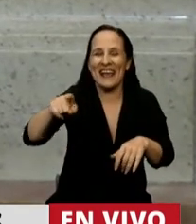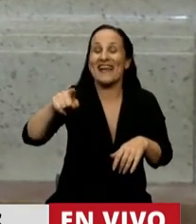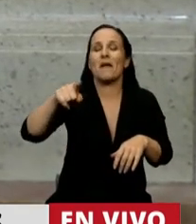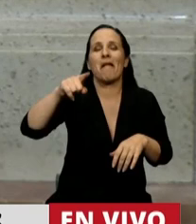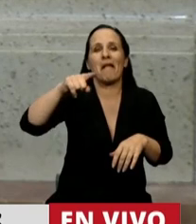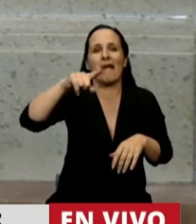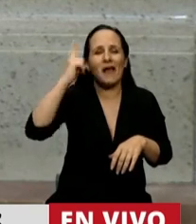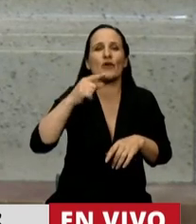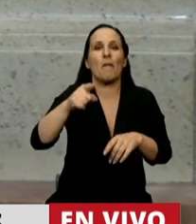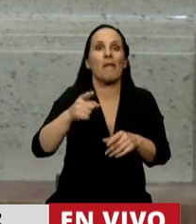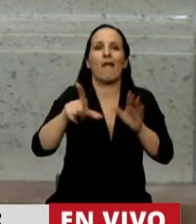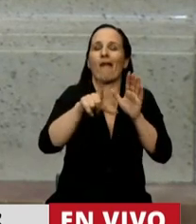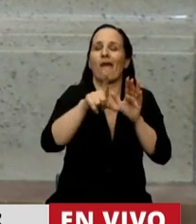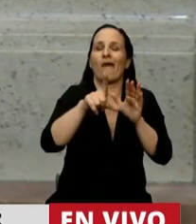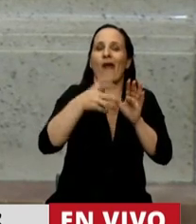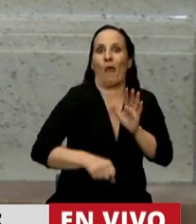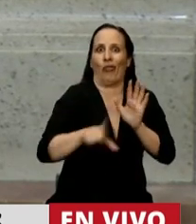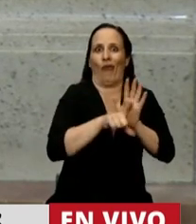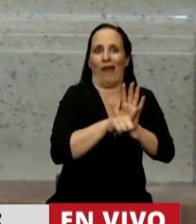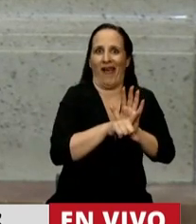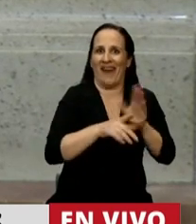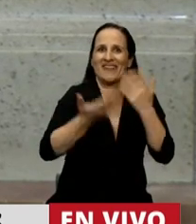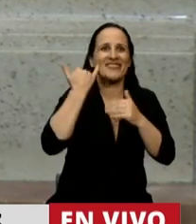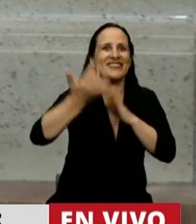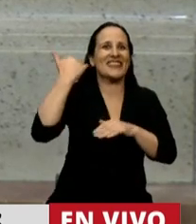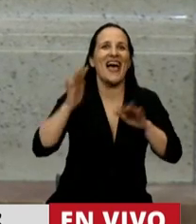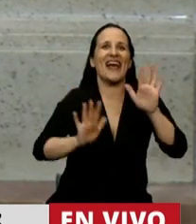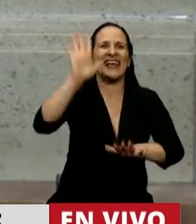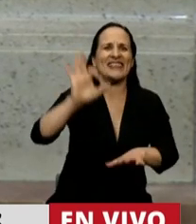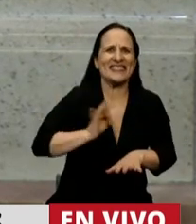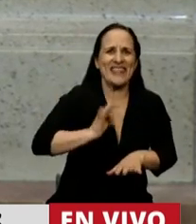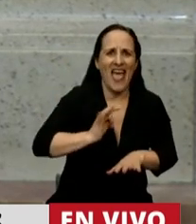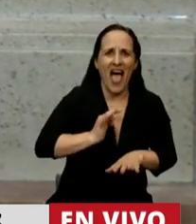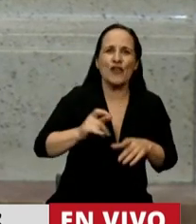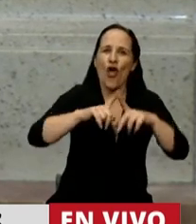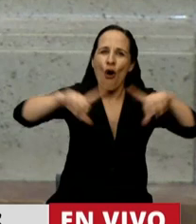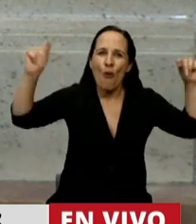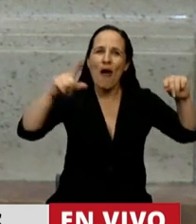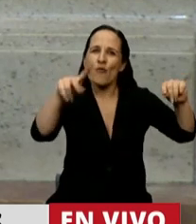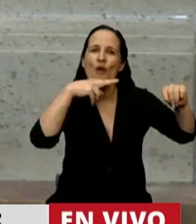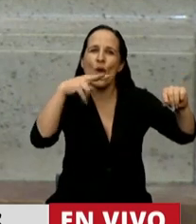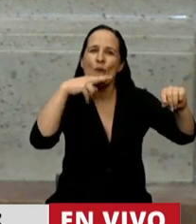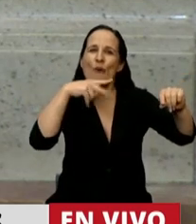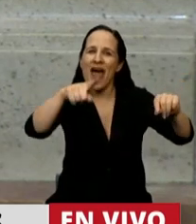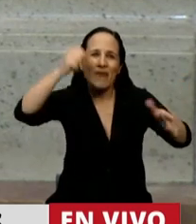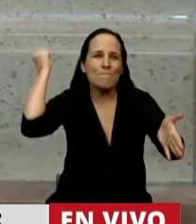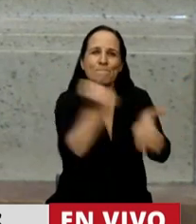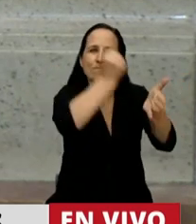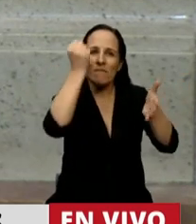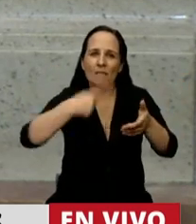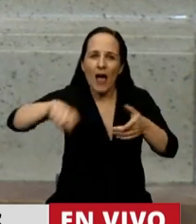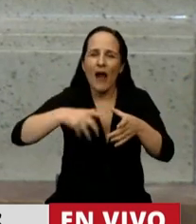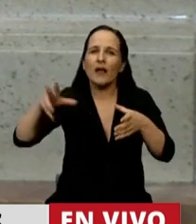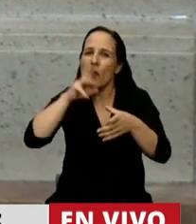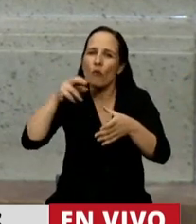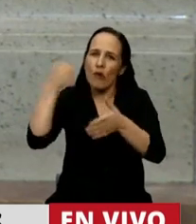legal que impuso hace 15 años este pañuelo verde que es un estandarte de la lucha de las mujeres